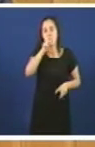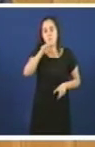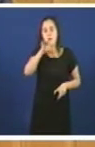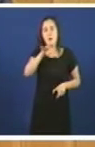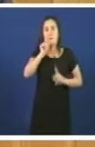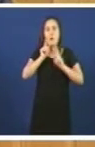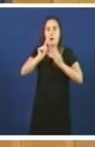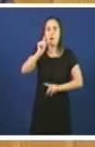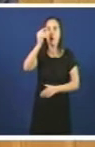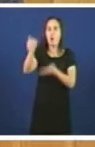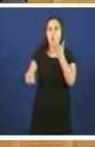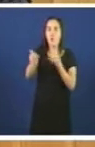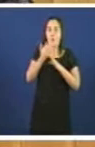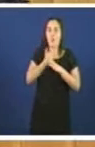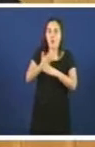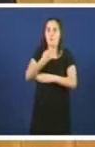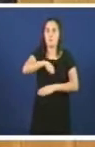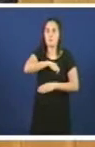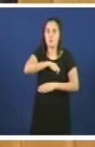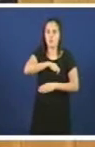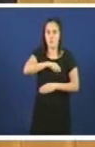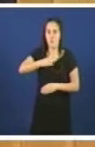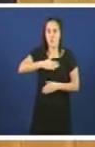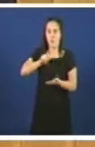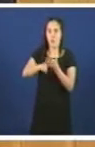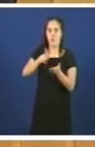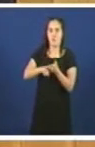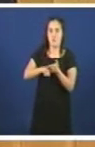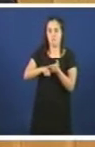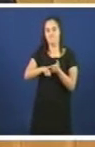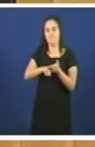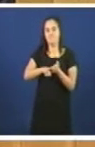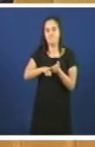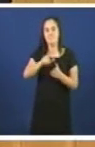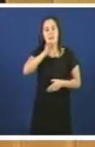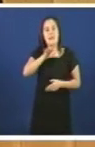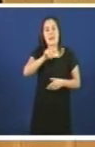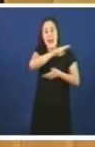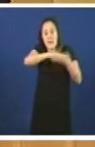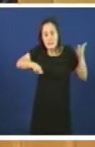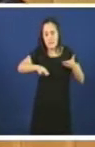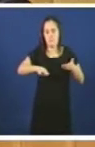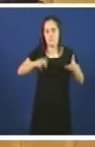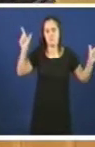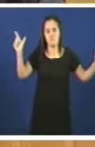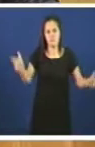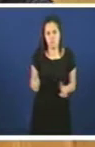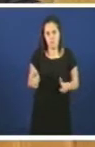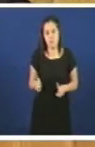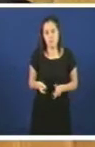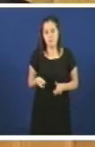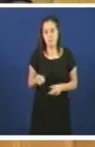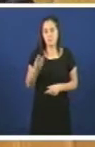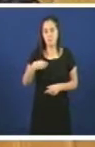lingüas existentes no Estado español nos últimos anos. Sobre este feito, contrastado